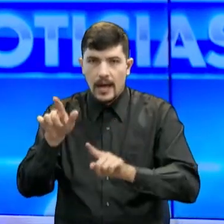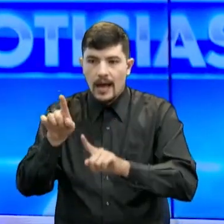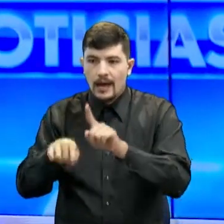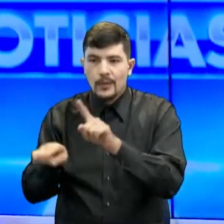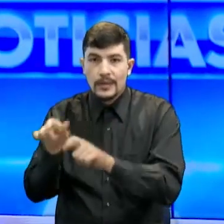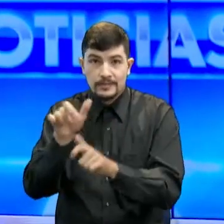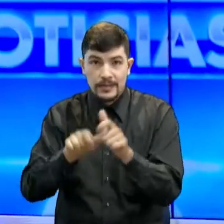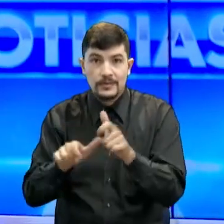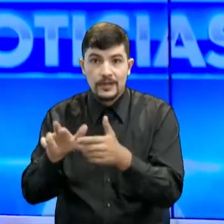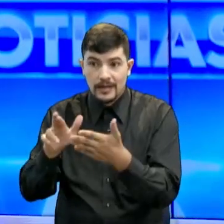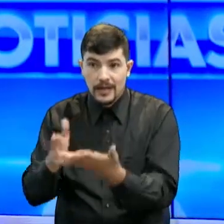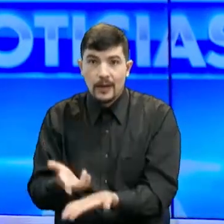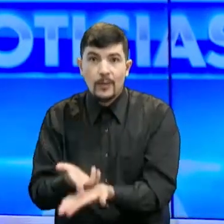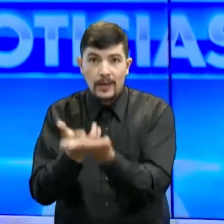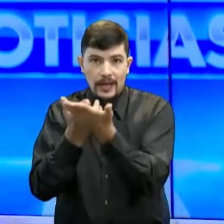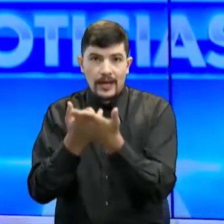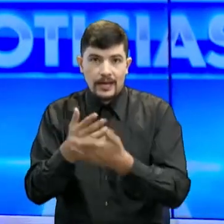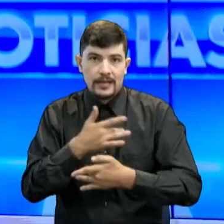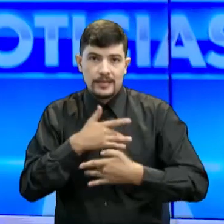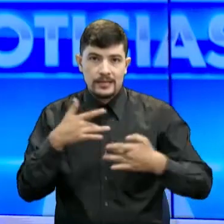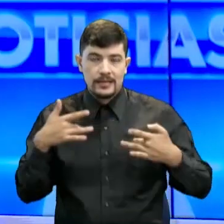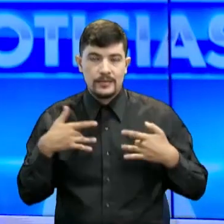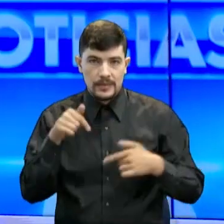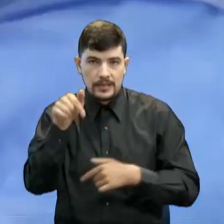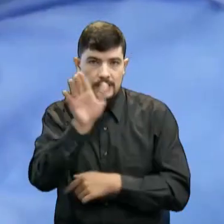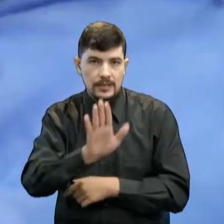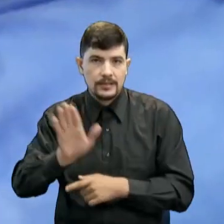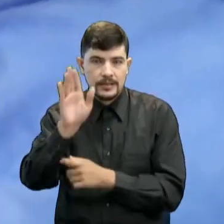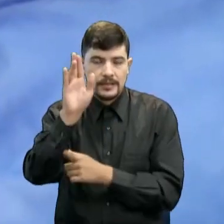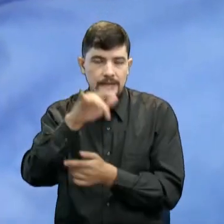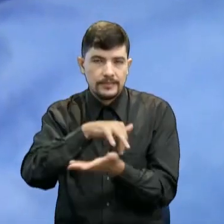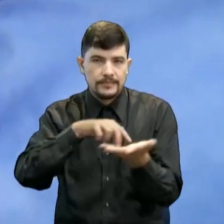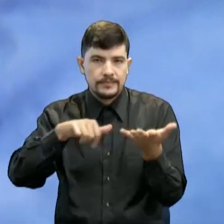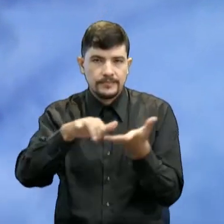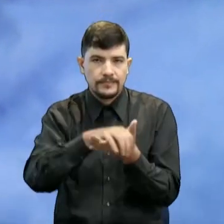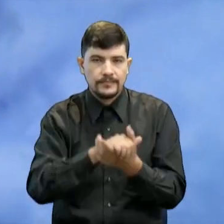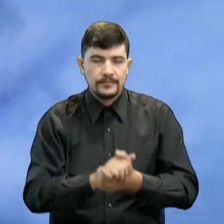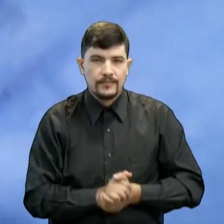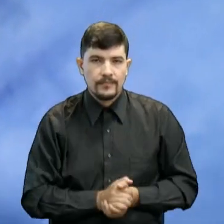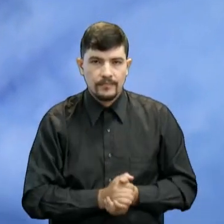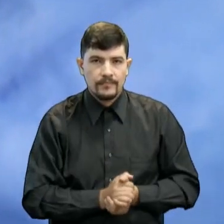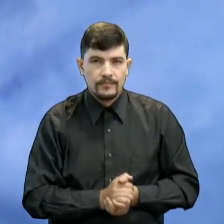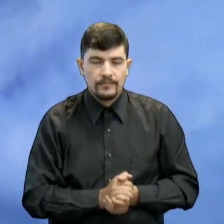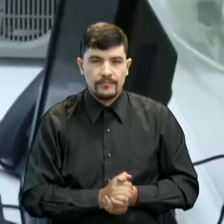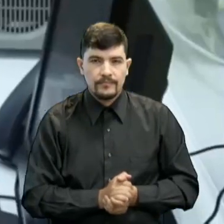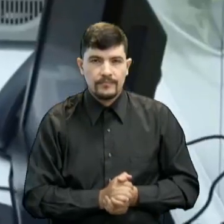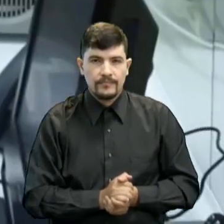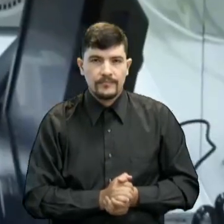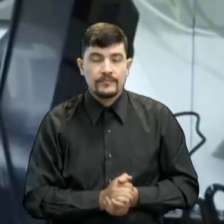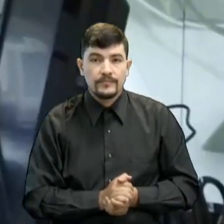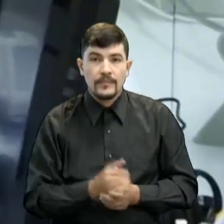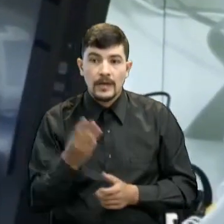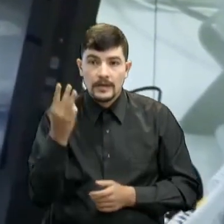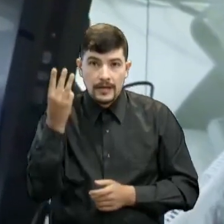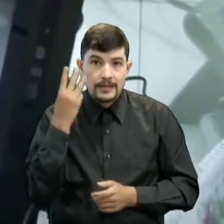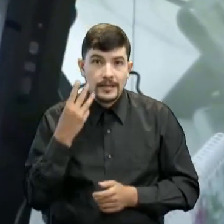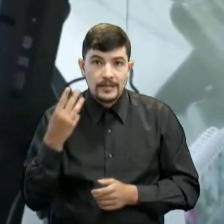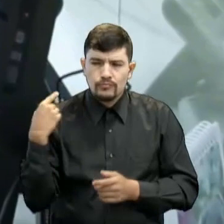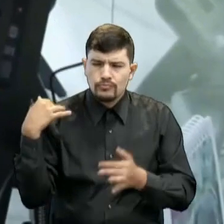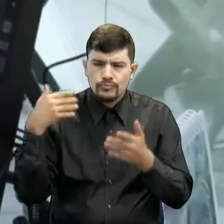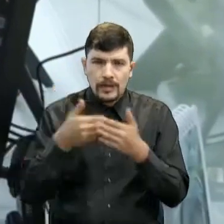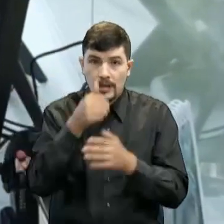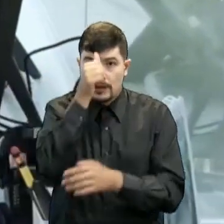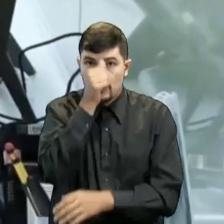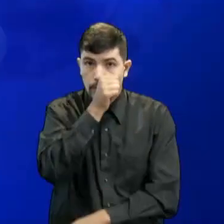recuperarse del coronavirus en el departamento de Santa Fe. Las cifras de los últimos tres días son las siguientes. El domingo se